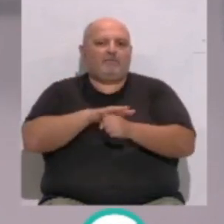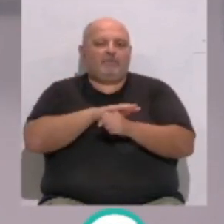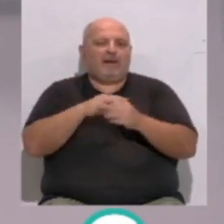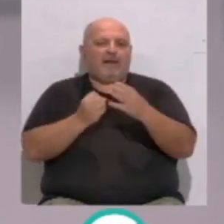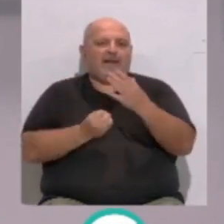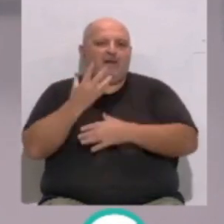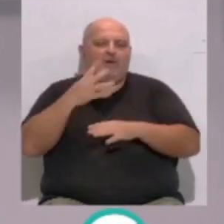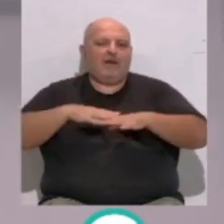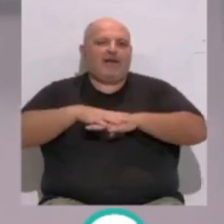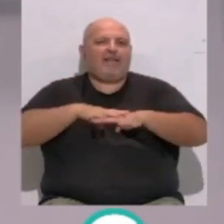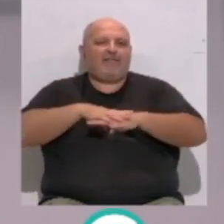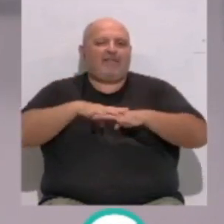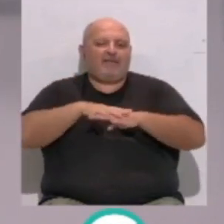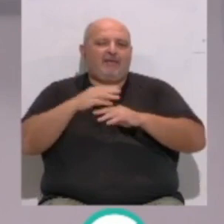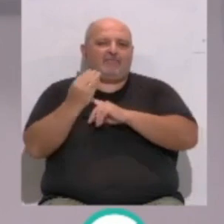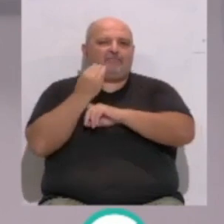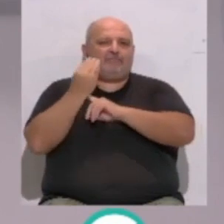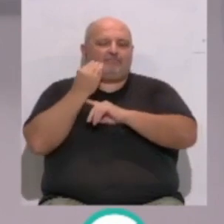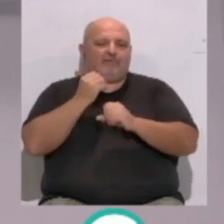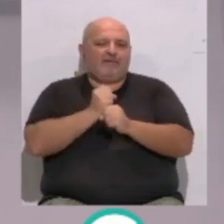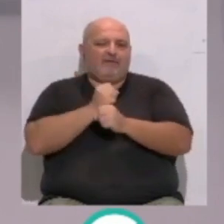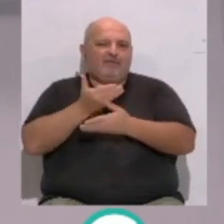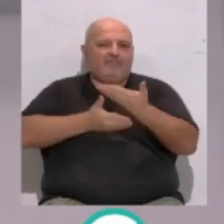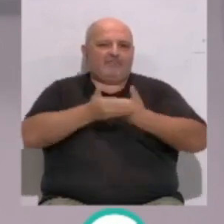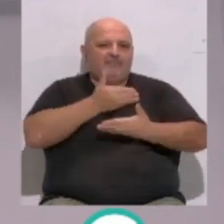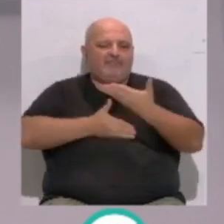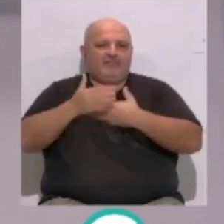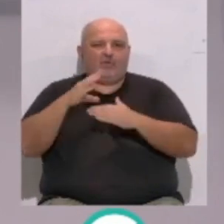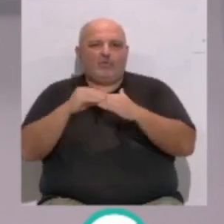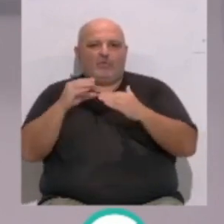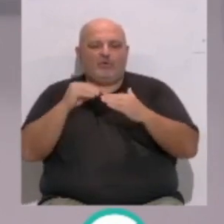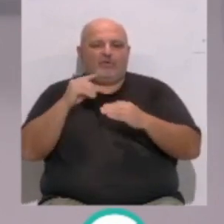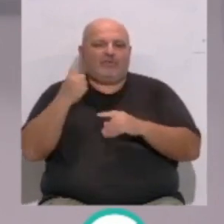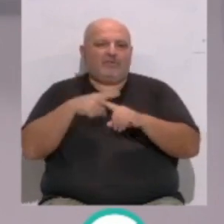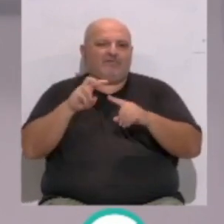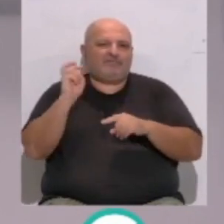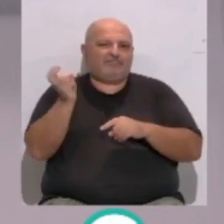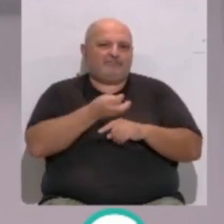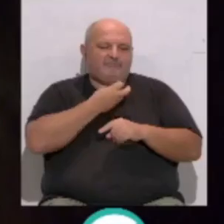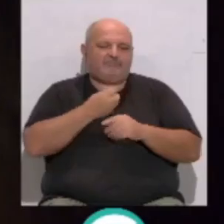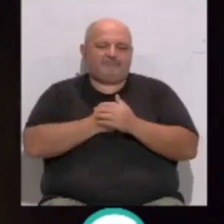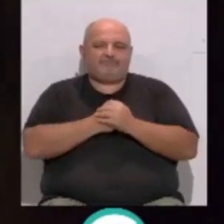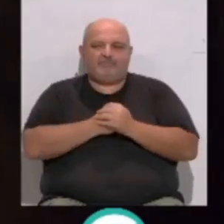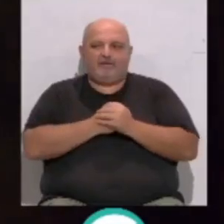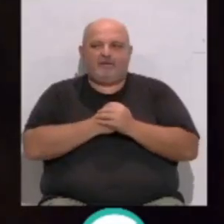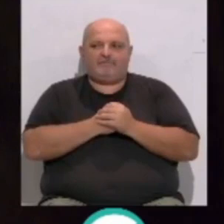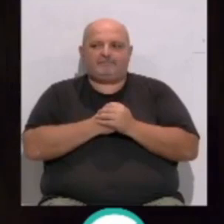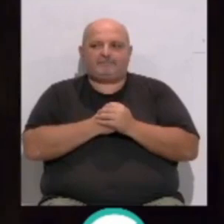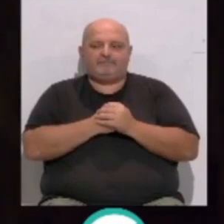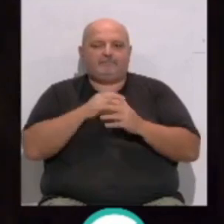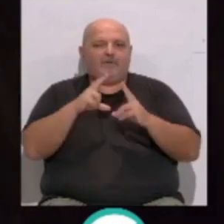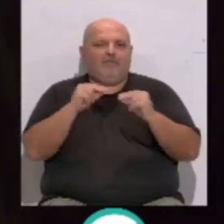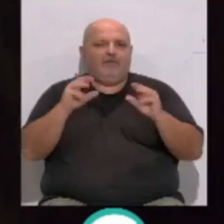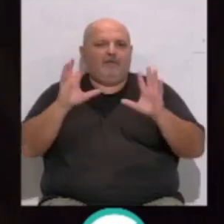crear una red de autocuidado y de trabajo colaborativo entre usuarias con diversidad funcional. La